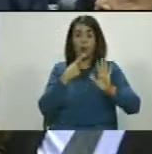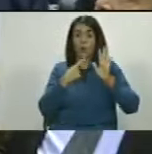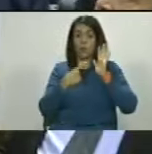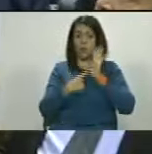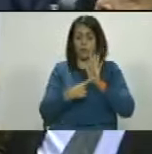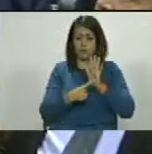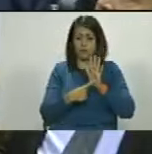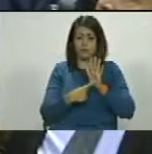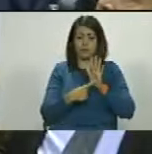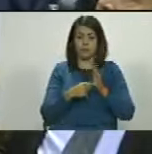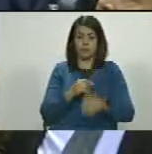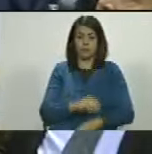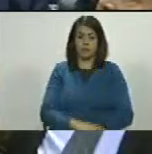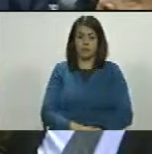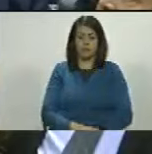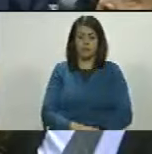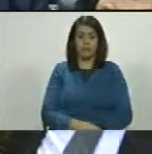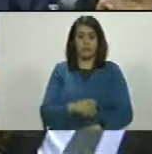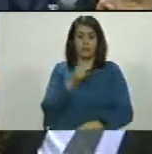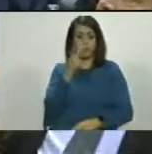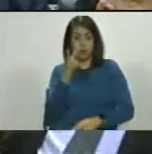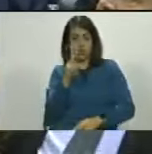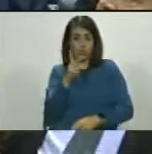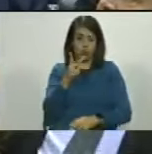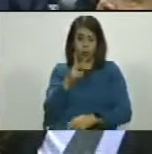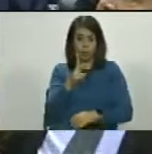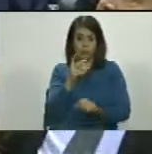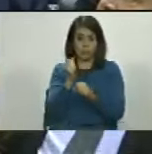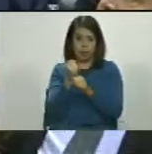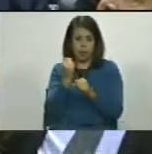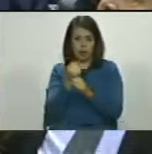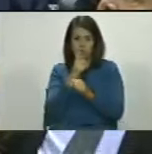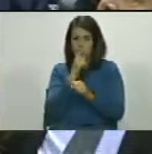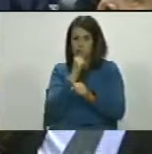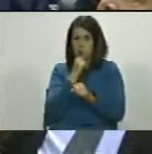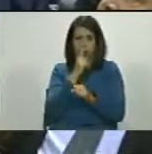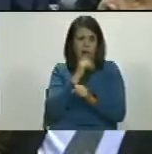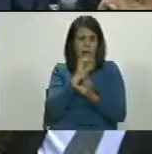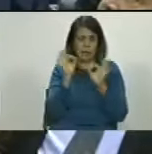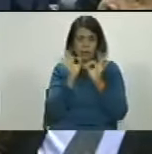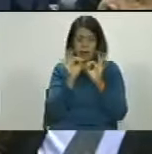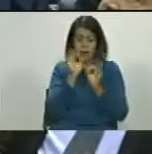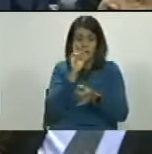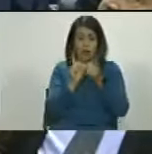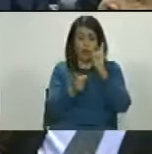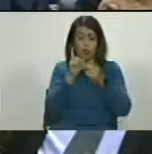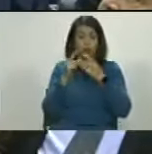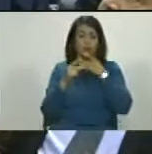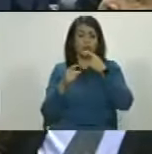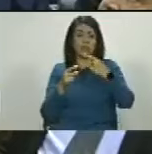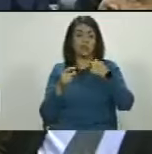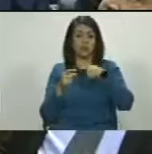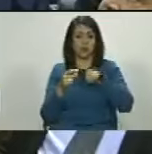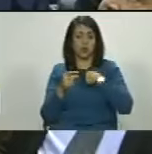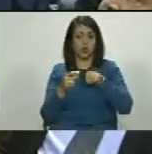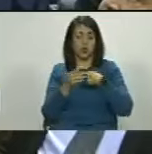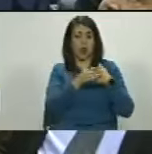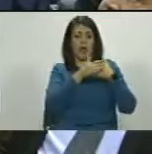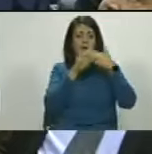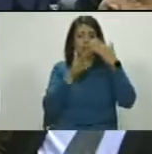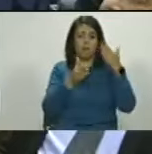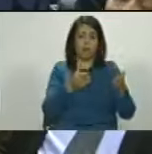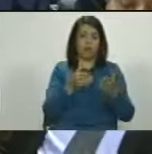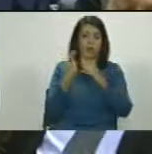además con una dualidad de funciones que no tienen. Y muchos inclusive llegan a decir que son afuera